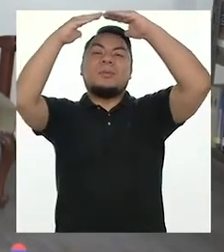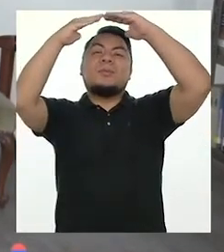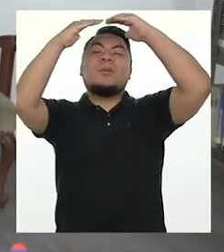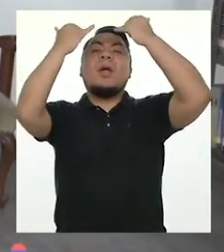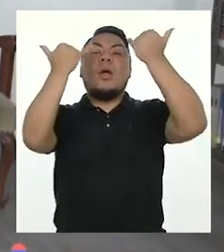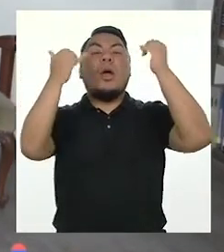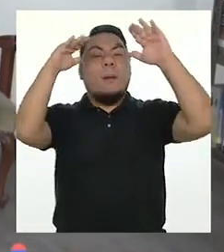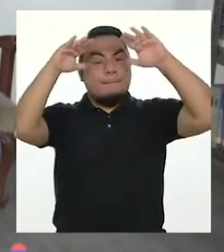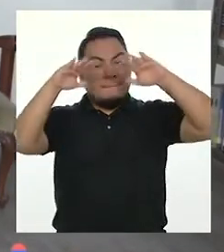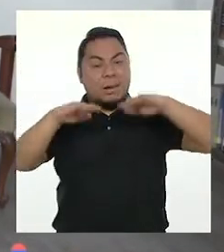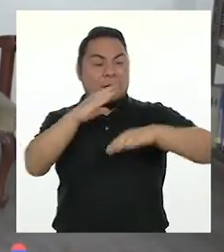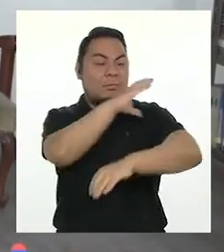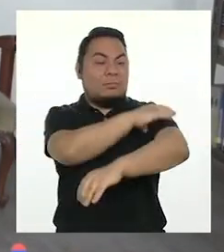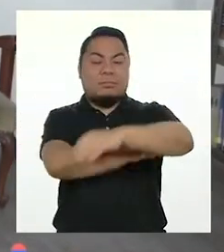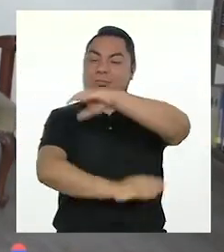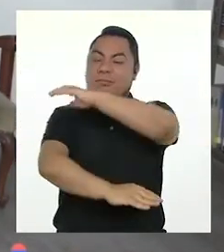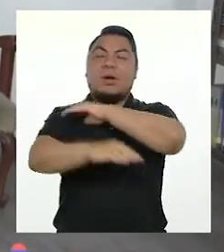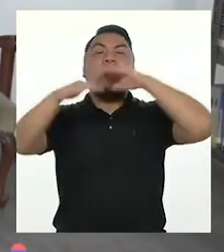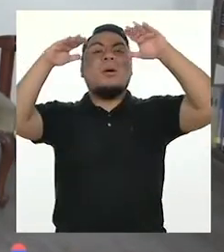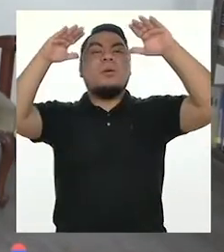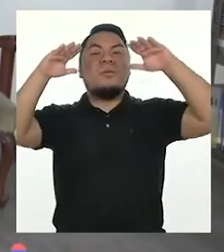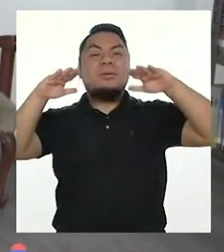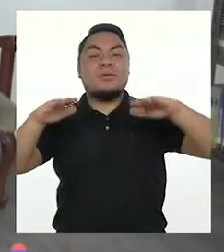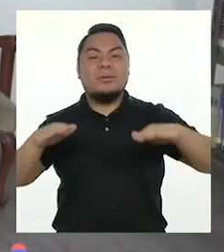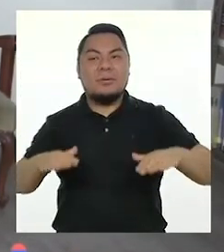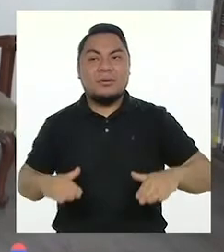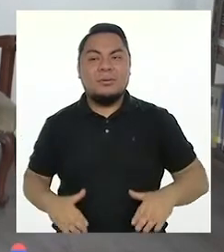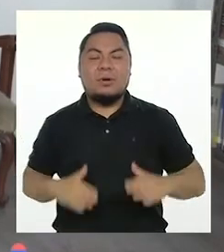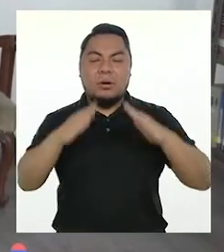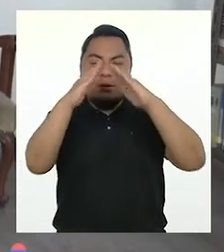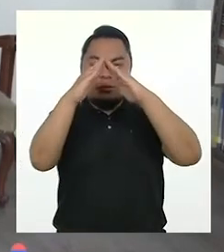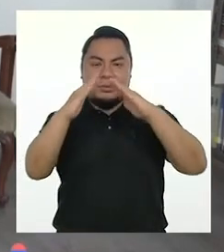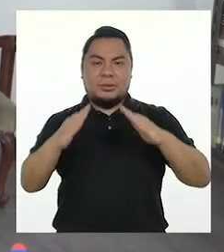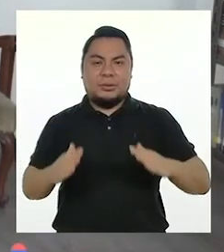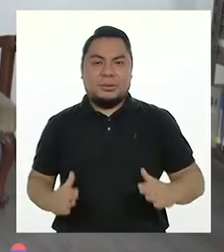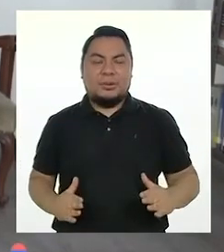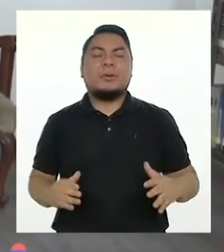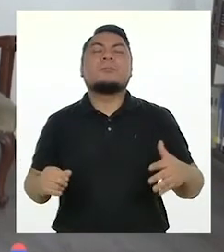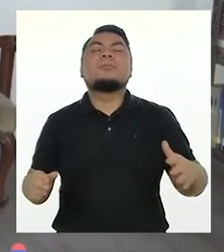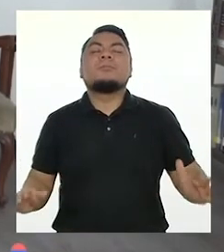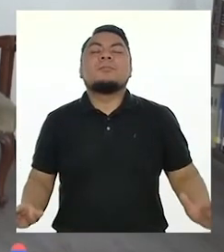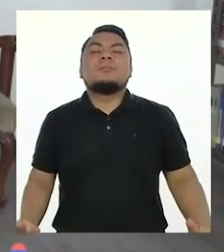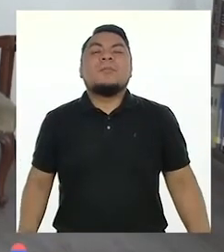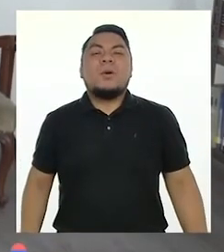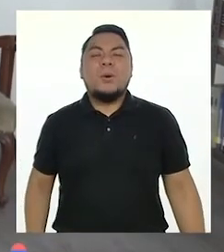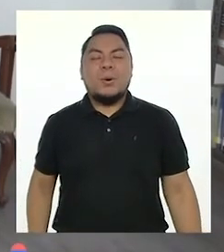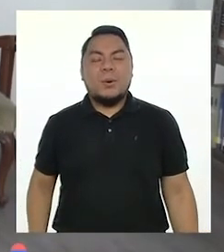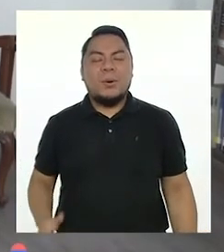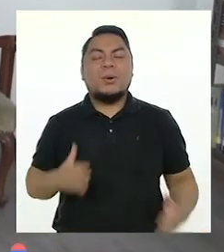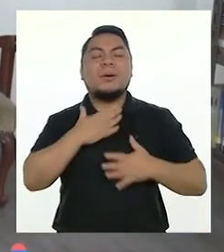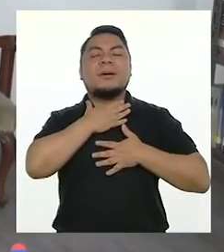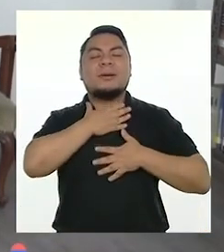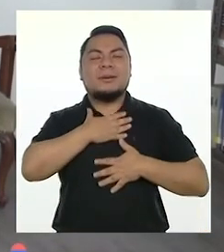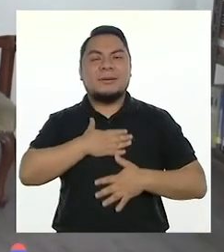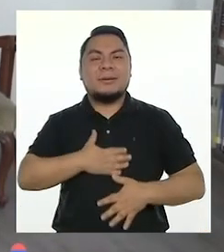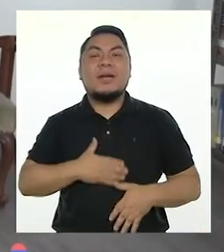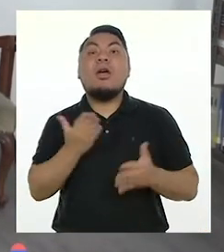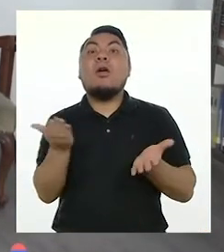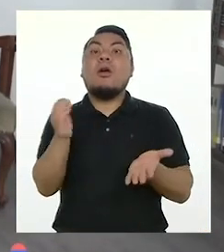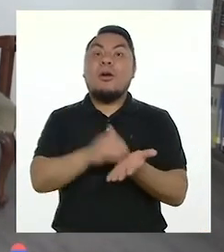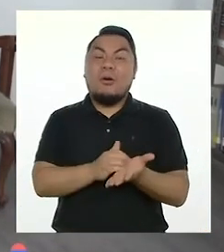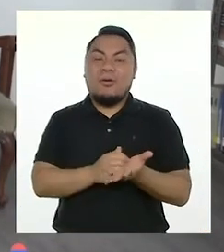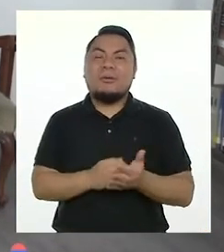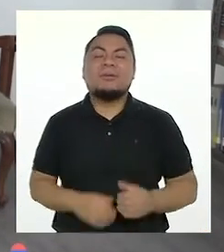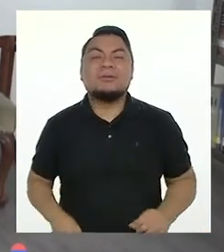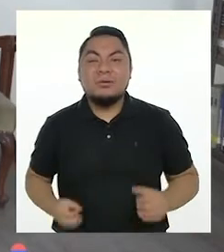Y bajamos los brazos y nos paramos como una montaña silenciosa. Una vez más,